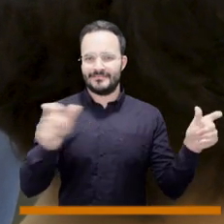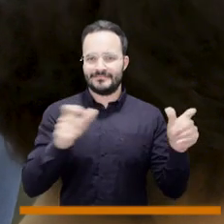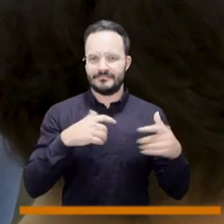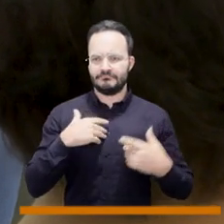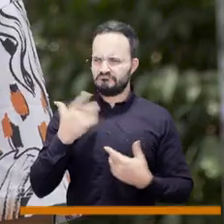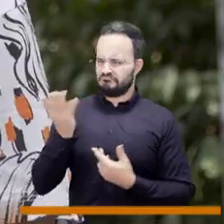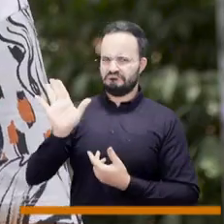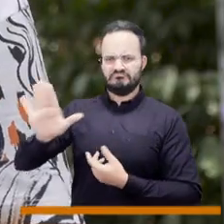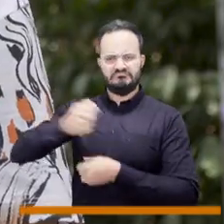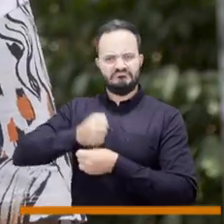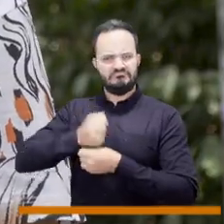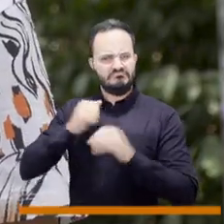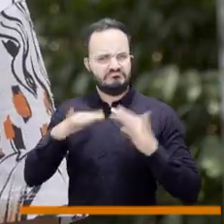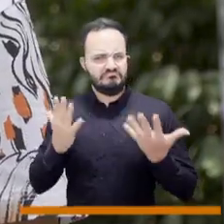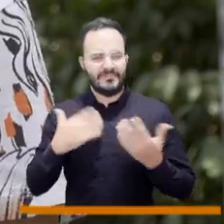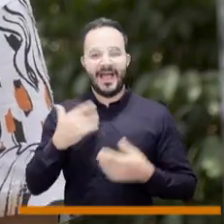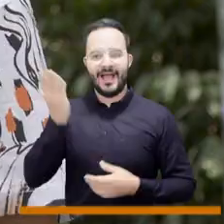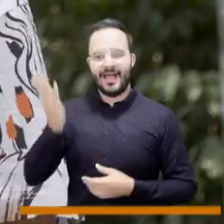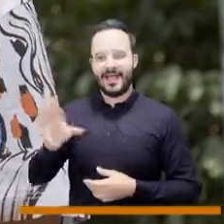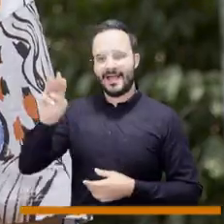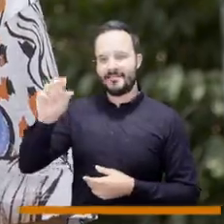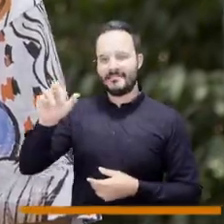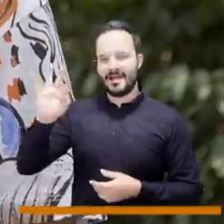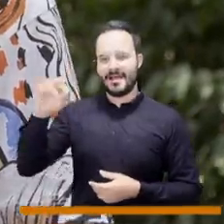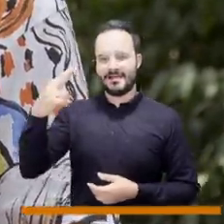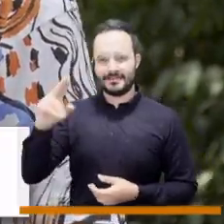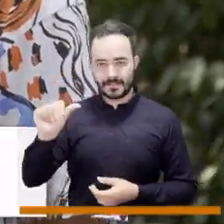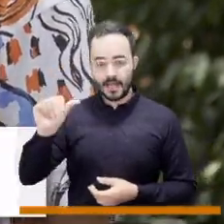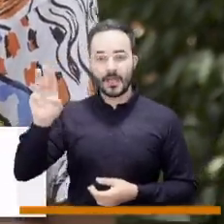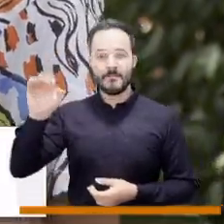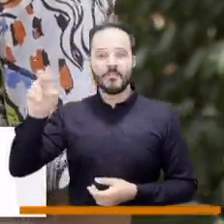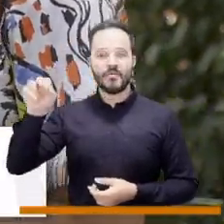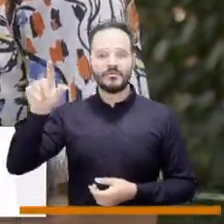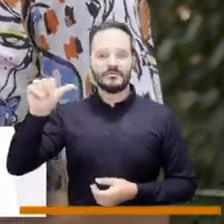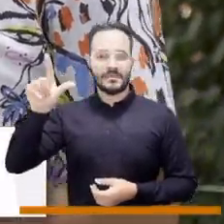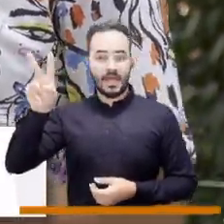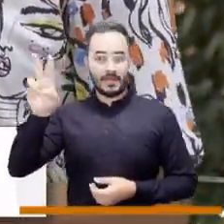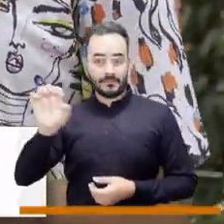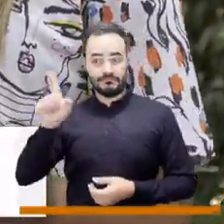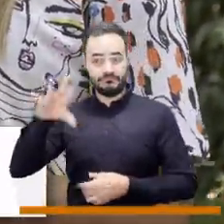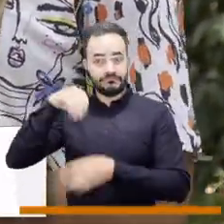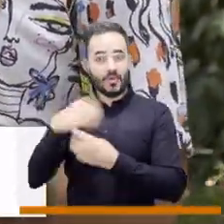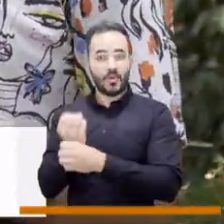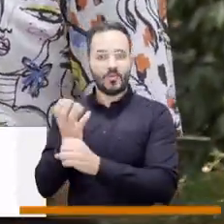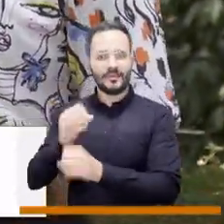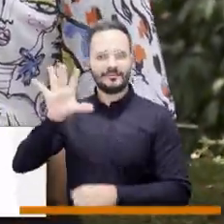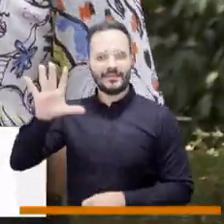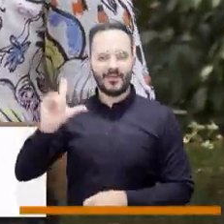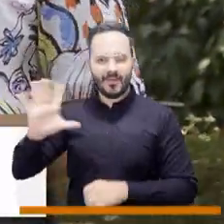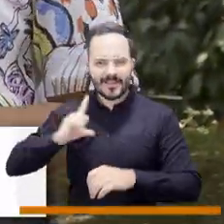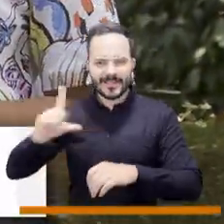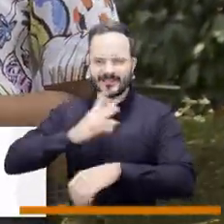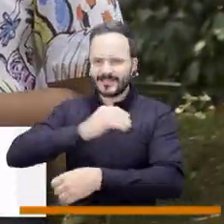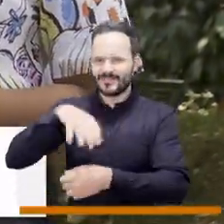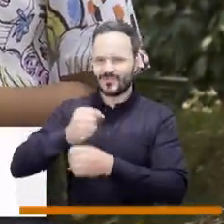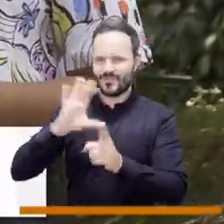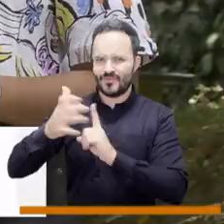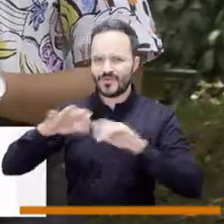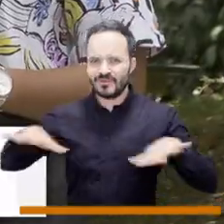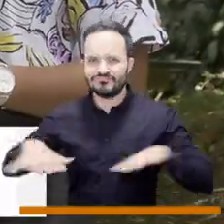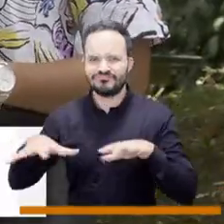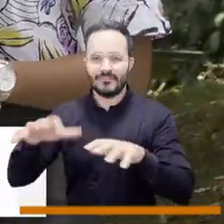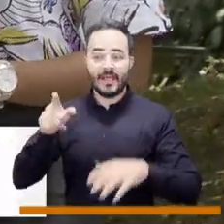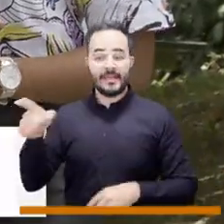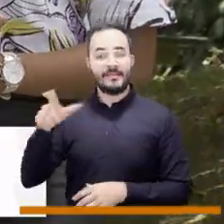¿qué son? ¿cuál es su labor? Eso nos lo va a responder Marta Monsalve, gestora social y cultural de acá de la Comuna 5